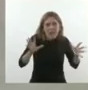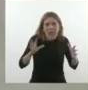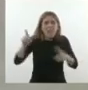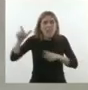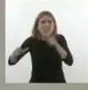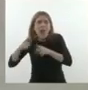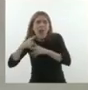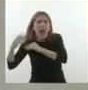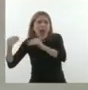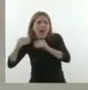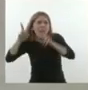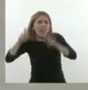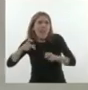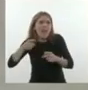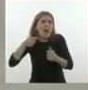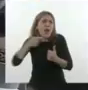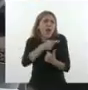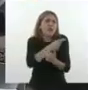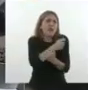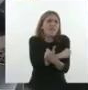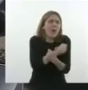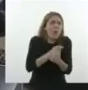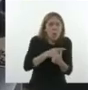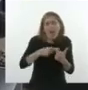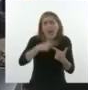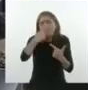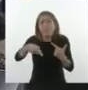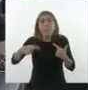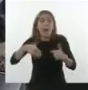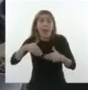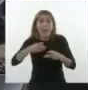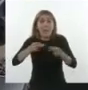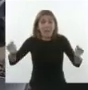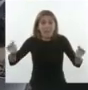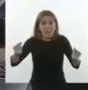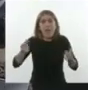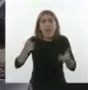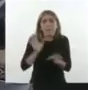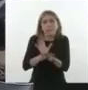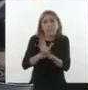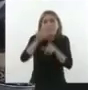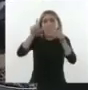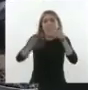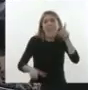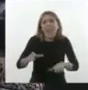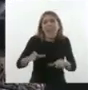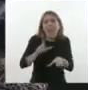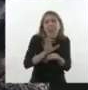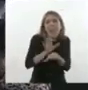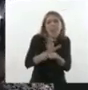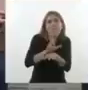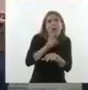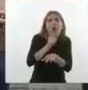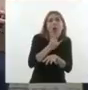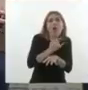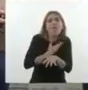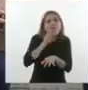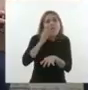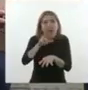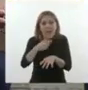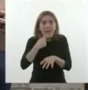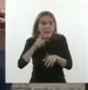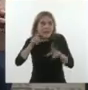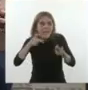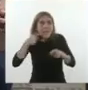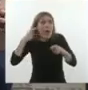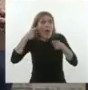contra absolutamente todo. Y para terminar, hablando de que el Lofer, el objetivo que tiene, no es solo que tengamos